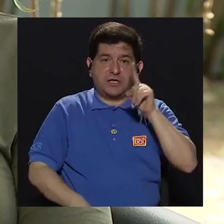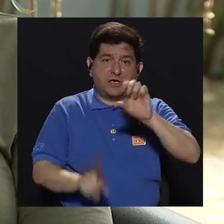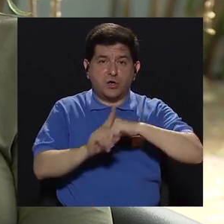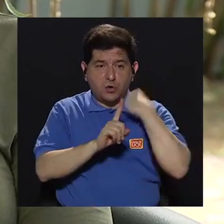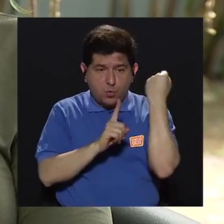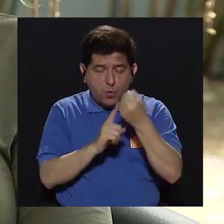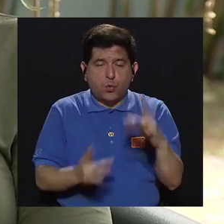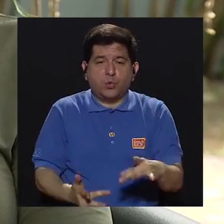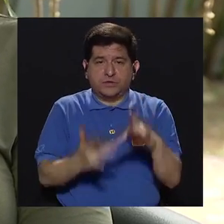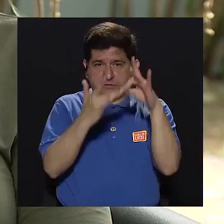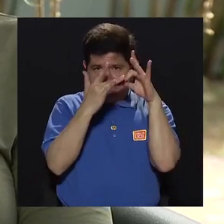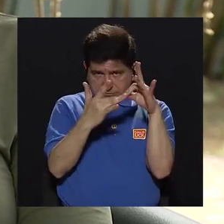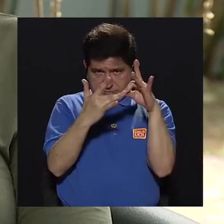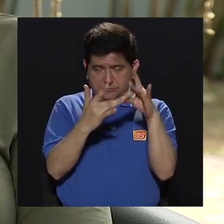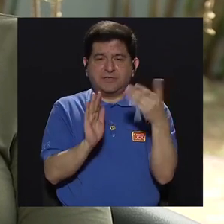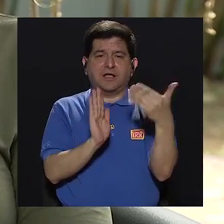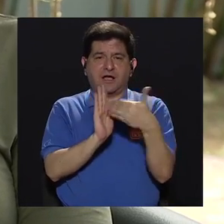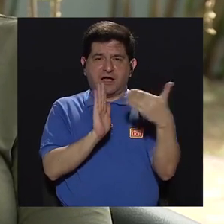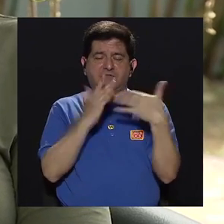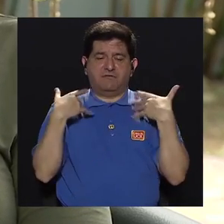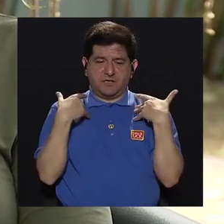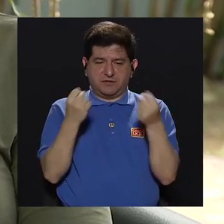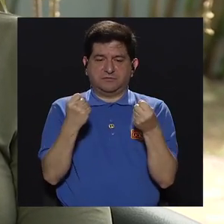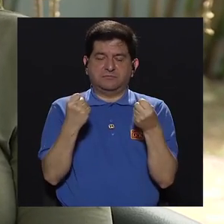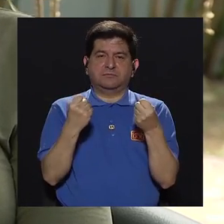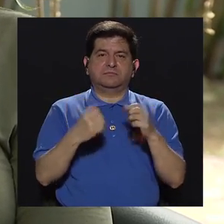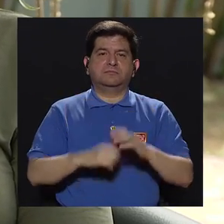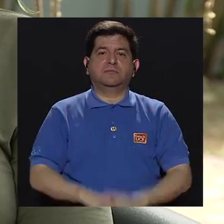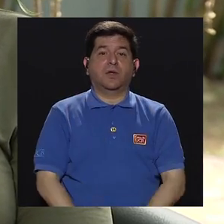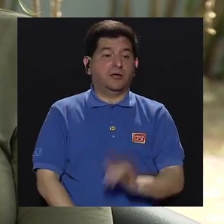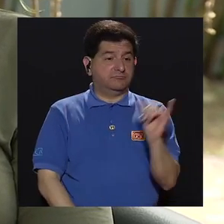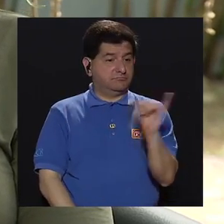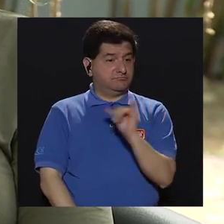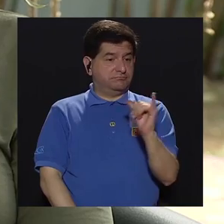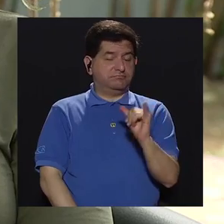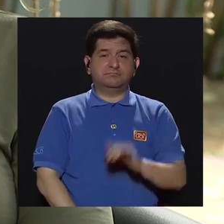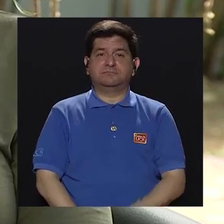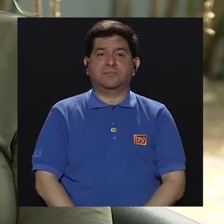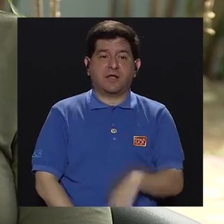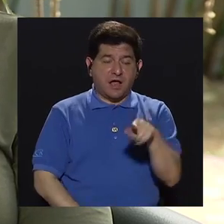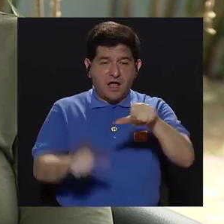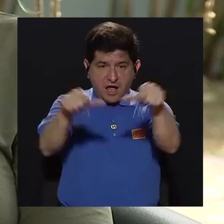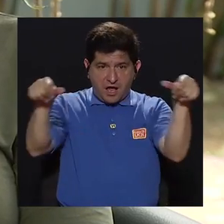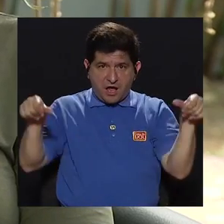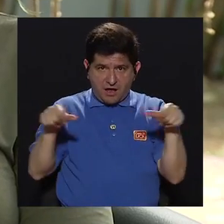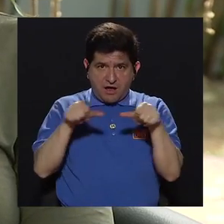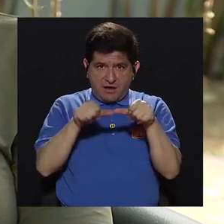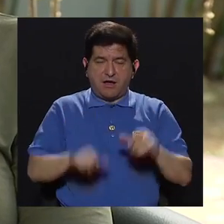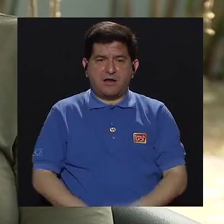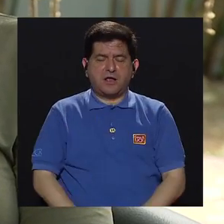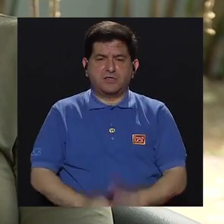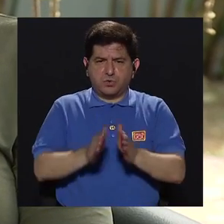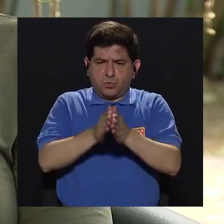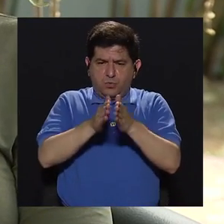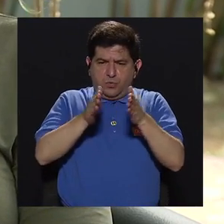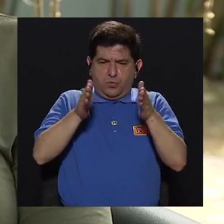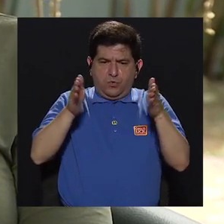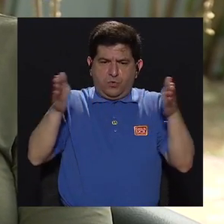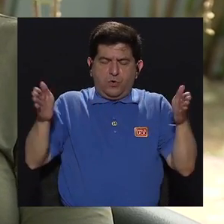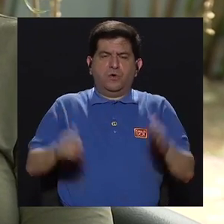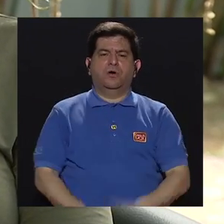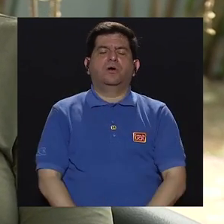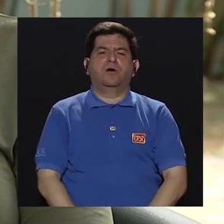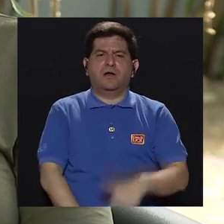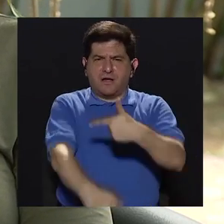alguna situación en particular que afecta su salud. Igual, estas áreas se han ido ampliando y